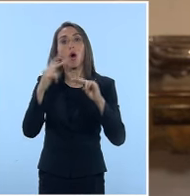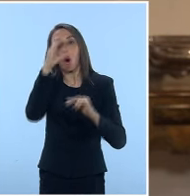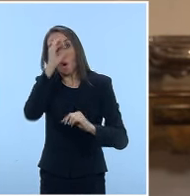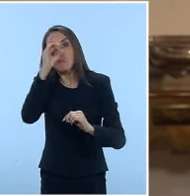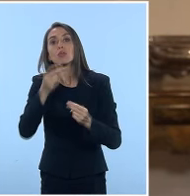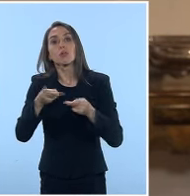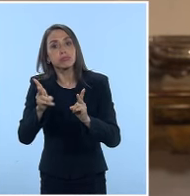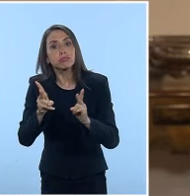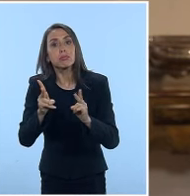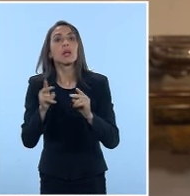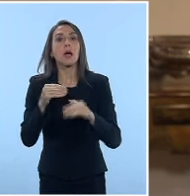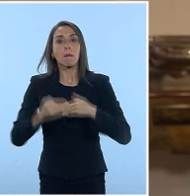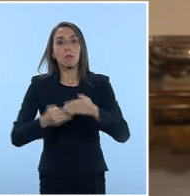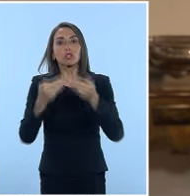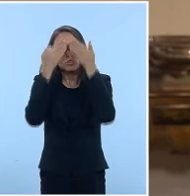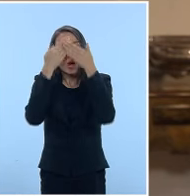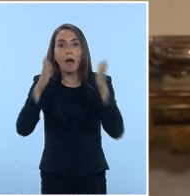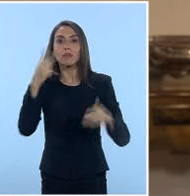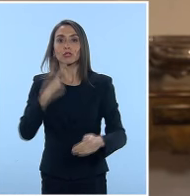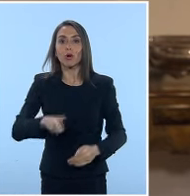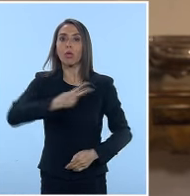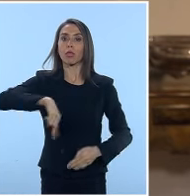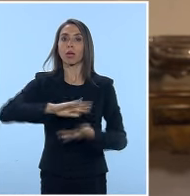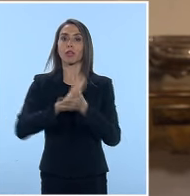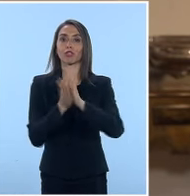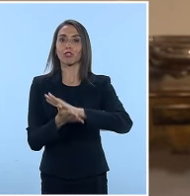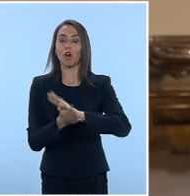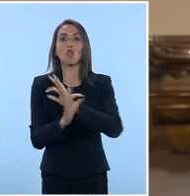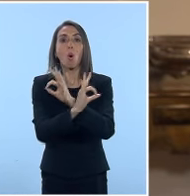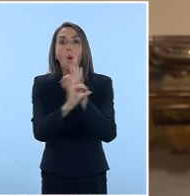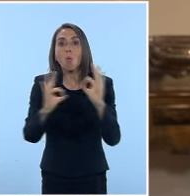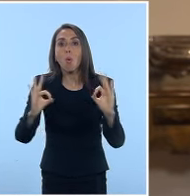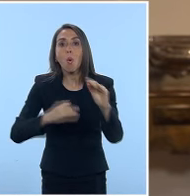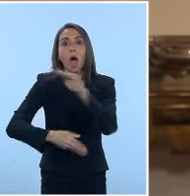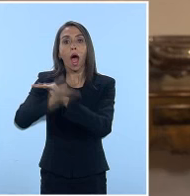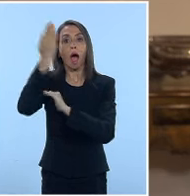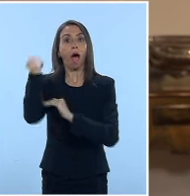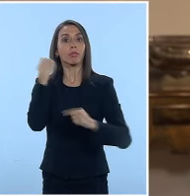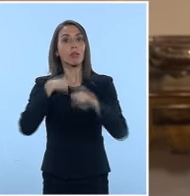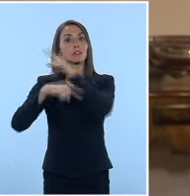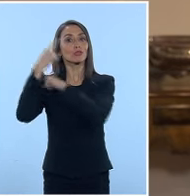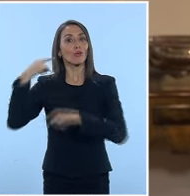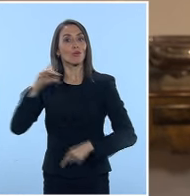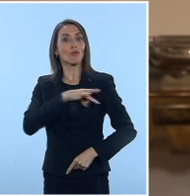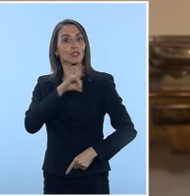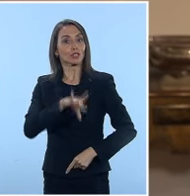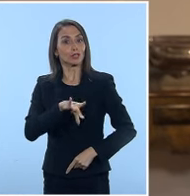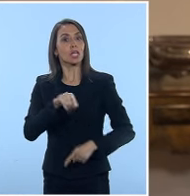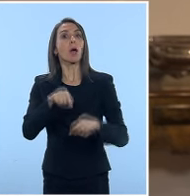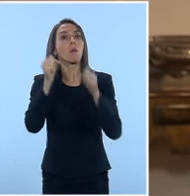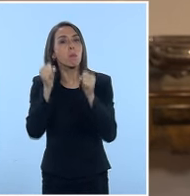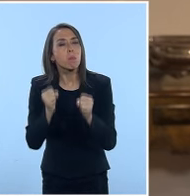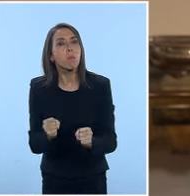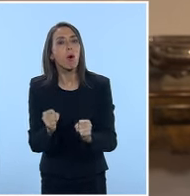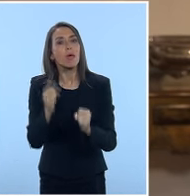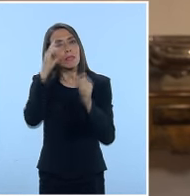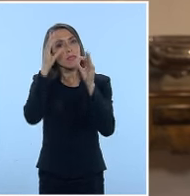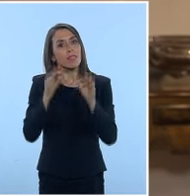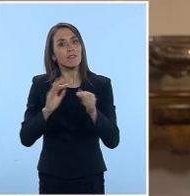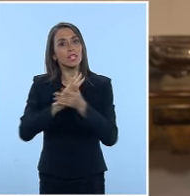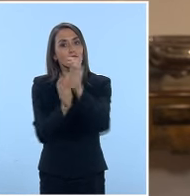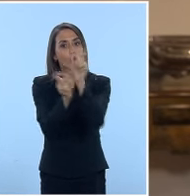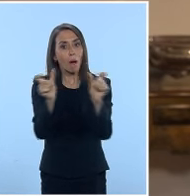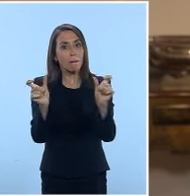El proceso es abierto y nos pertenece a todos. Como nunca antes en nuestra historia, hoy tenemos la capacidad para definir entre